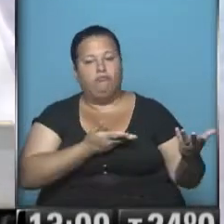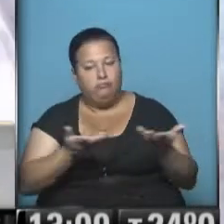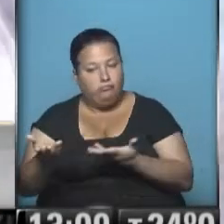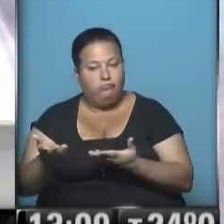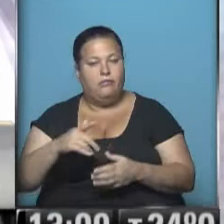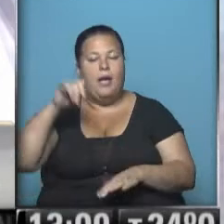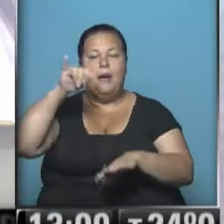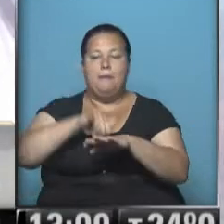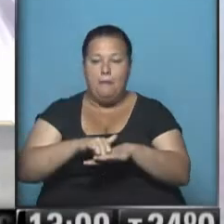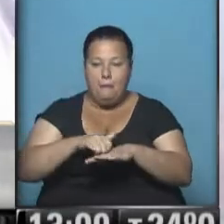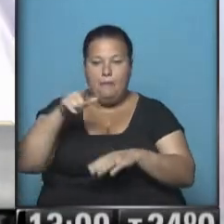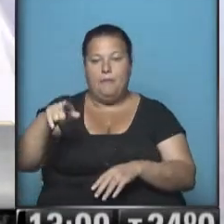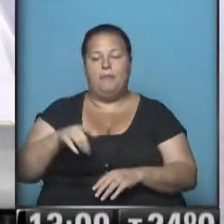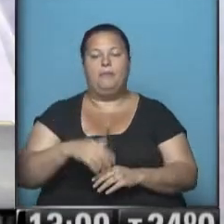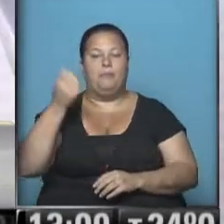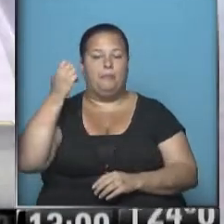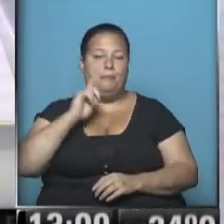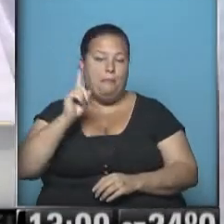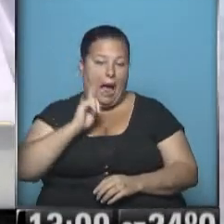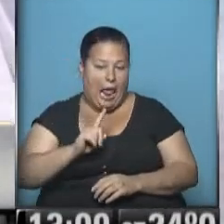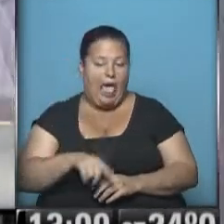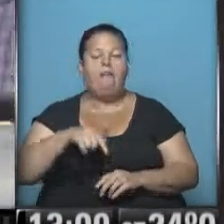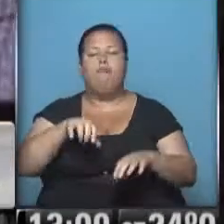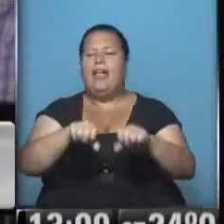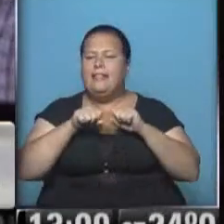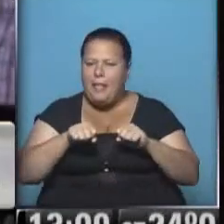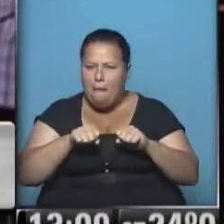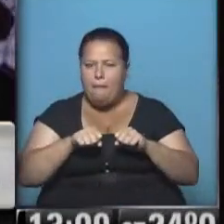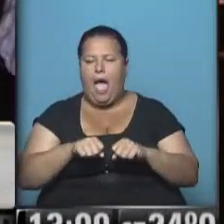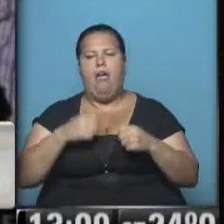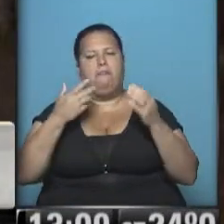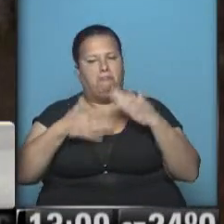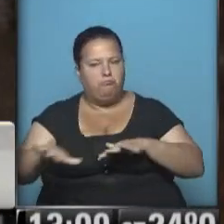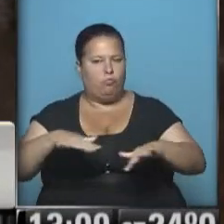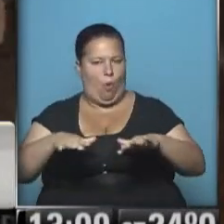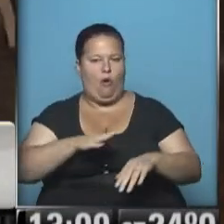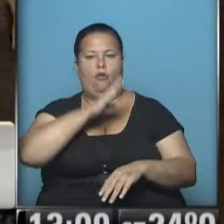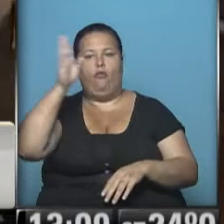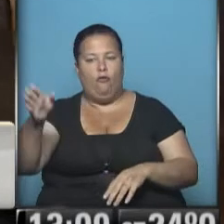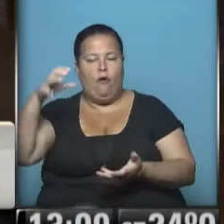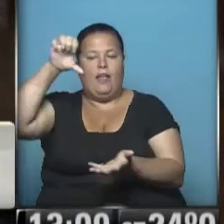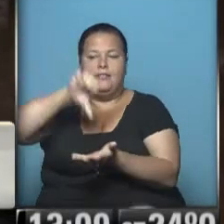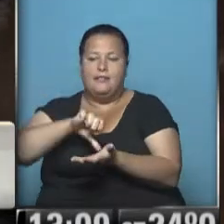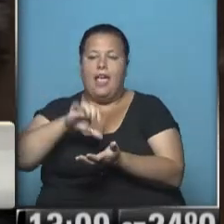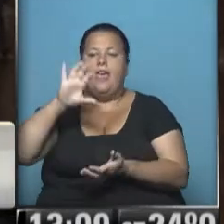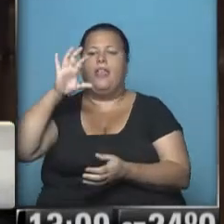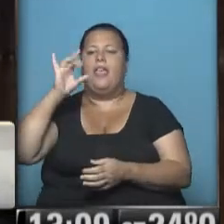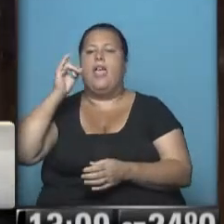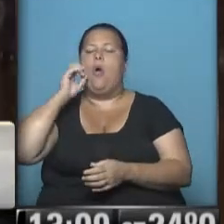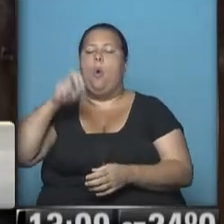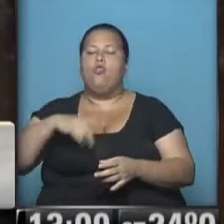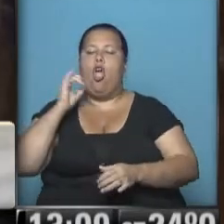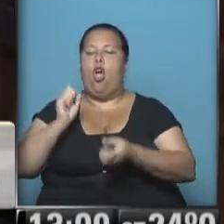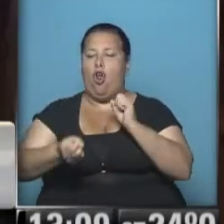en el aeropuerto aquí de Paraná y muy temprano comenzó la actividad, estuvo en la sede de la Unión Obrera de la